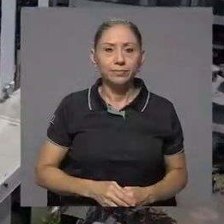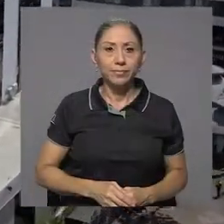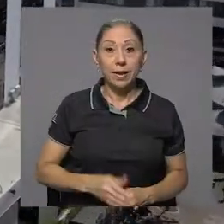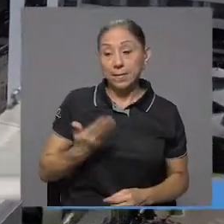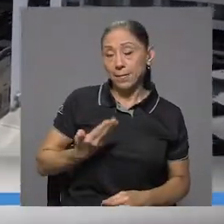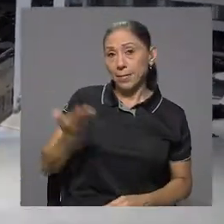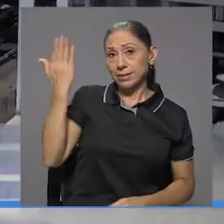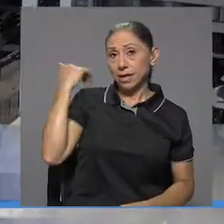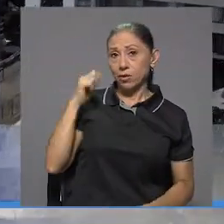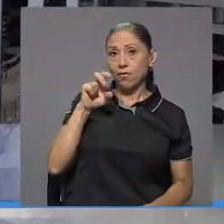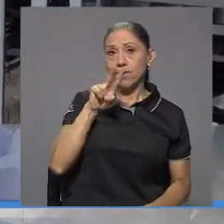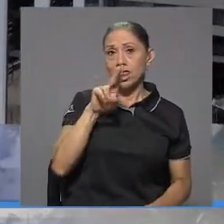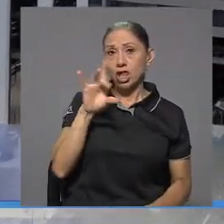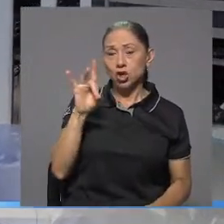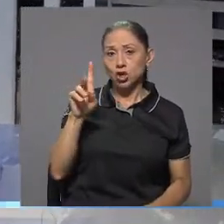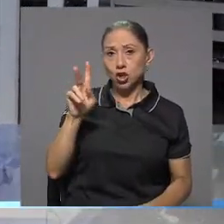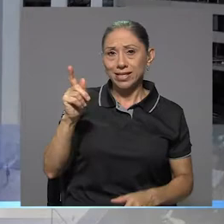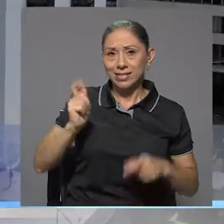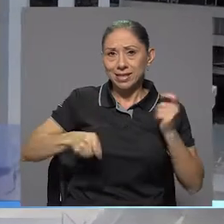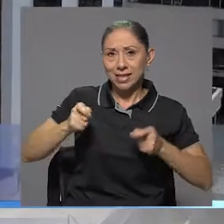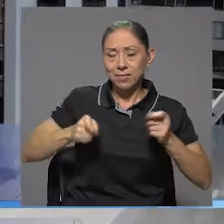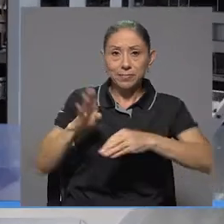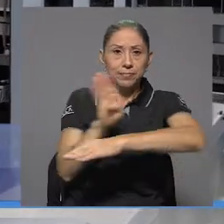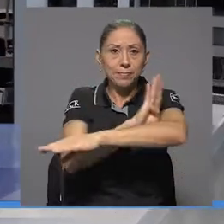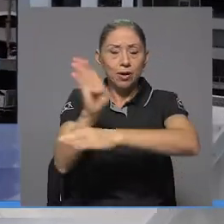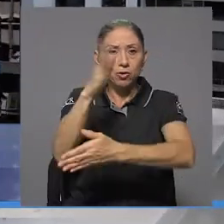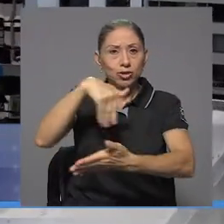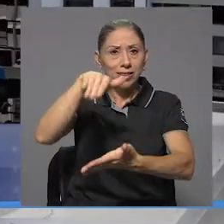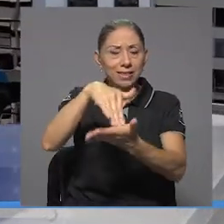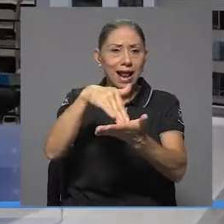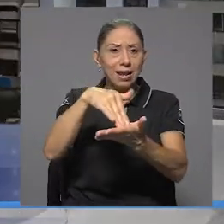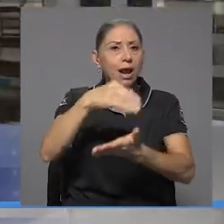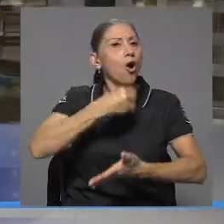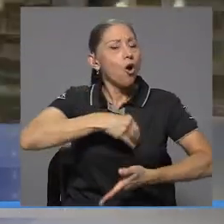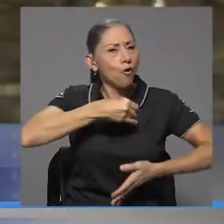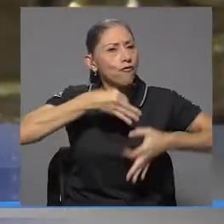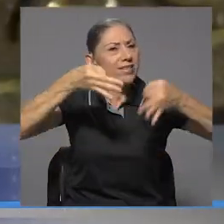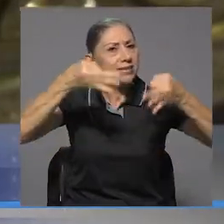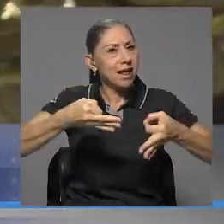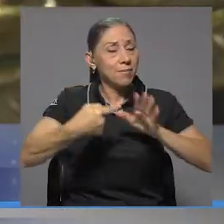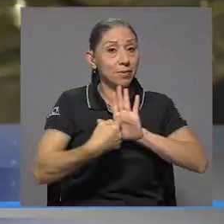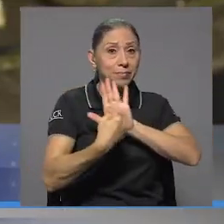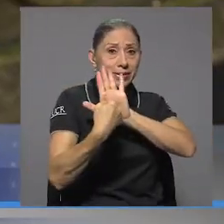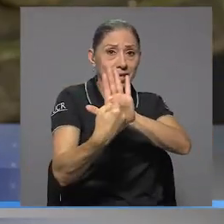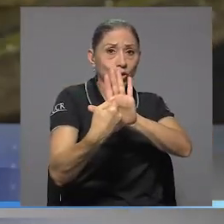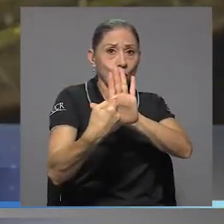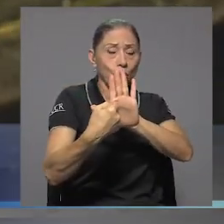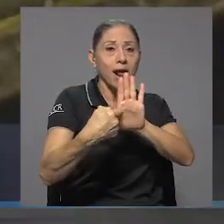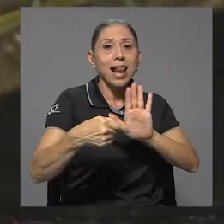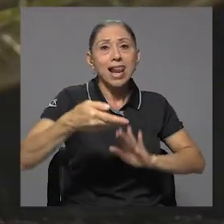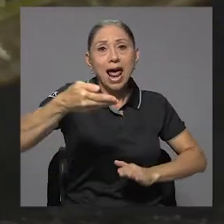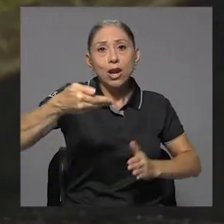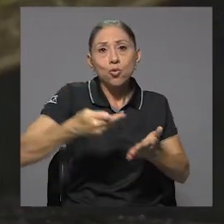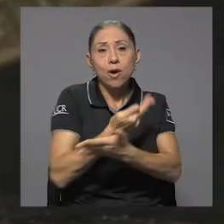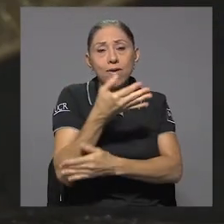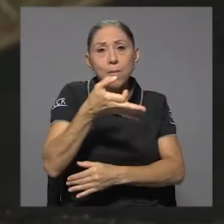El pasado 28 de septiembre, el Banco Central presentó oficialmente la nueva moneda que conmemora el Bicentenario de